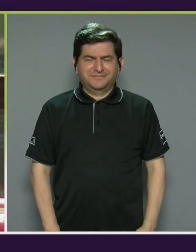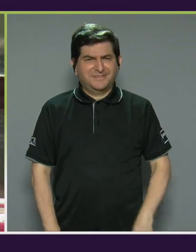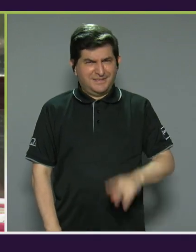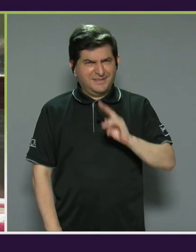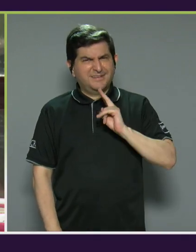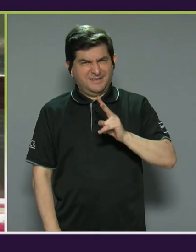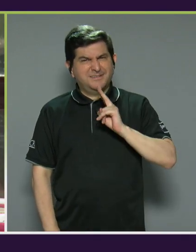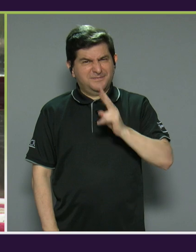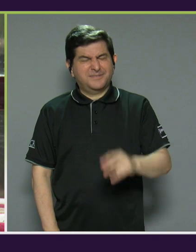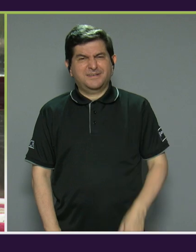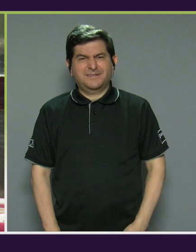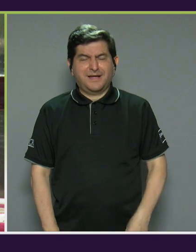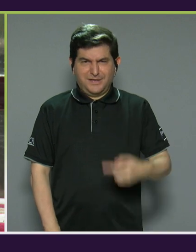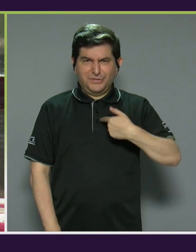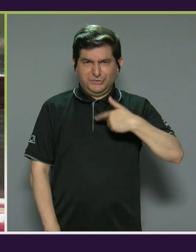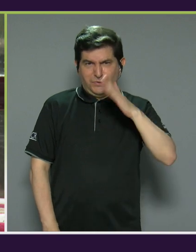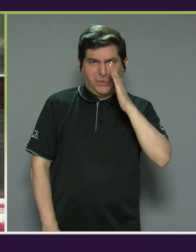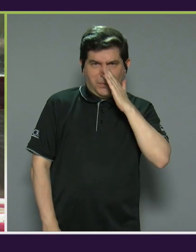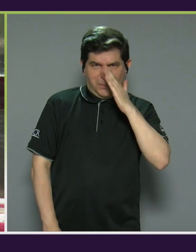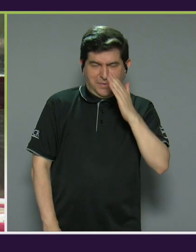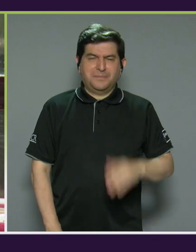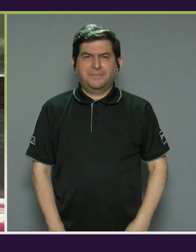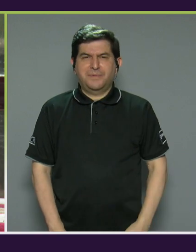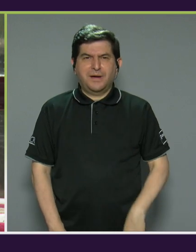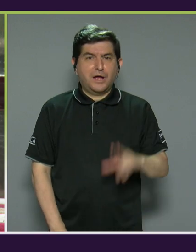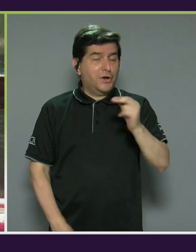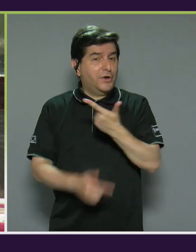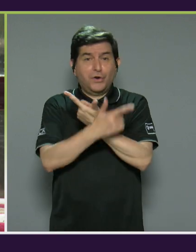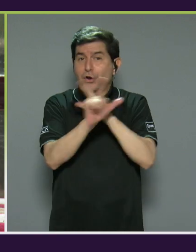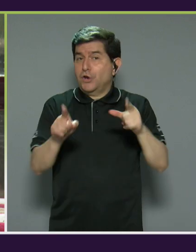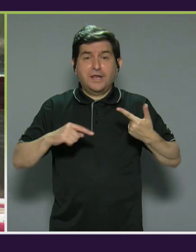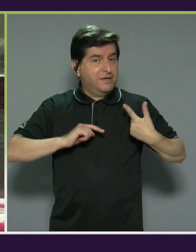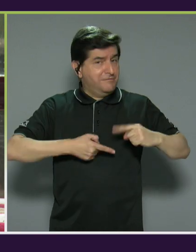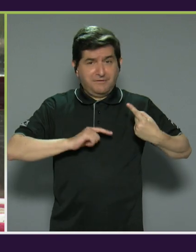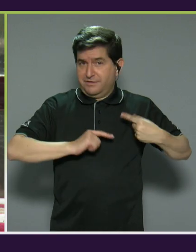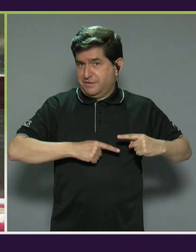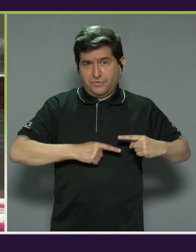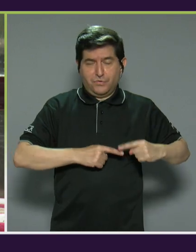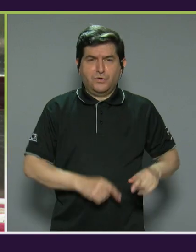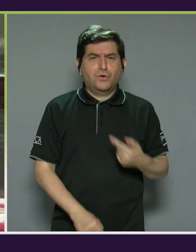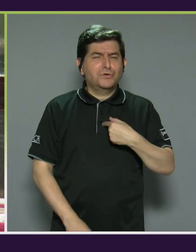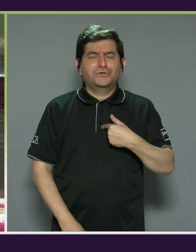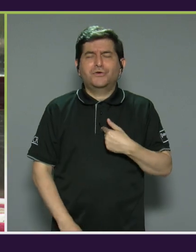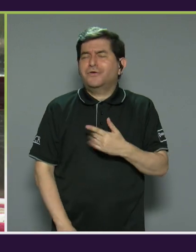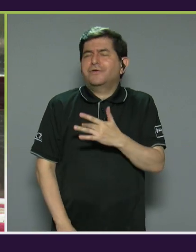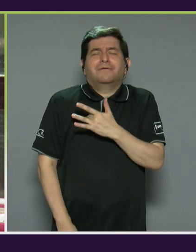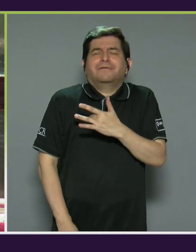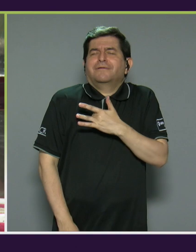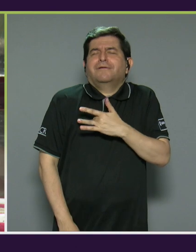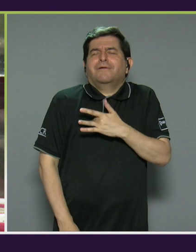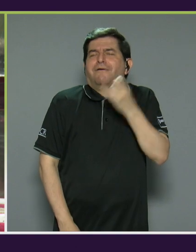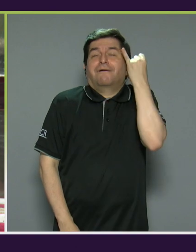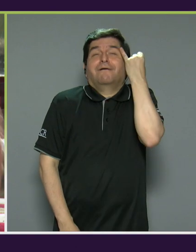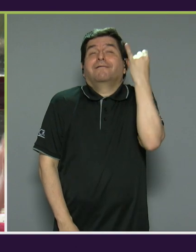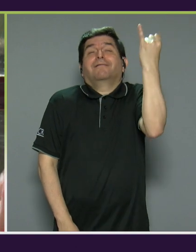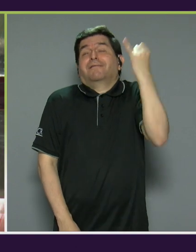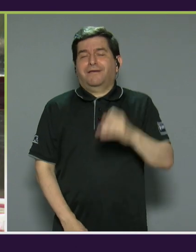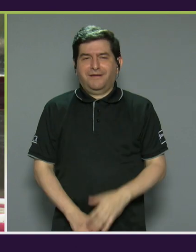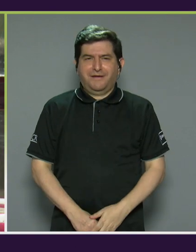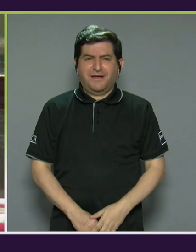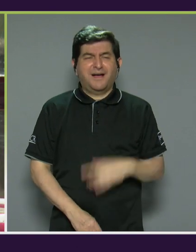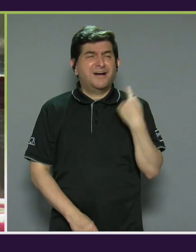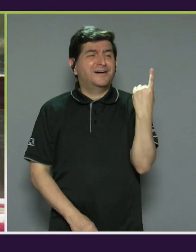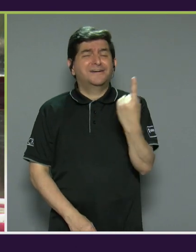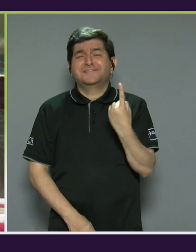realmente ser mamá no está exento de dolor, ¿verdad? Yo no romantizo que esto sea